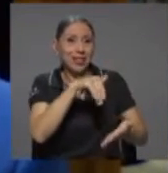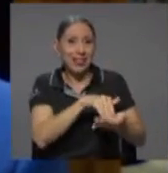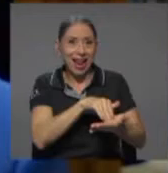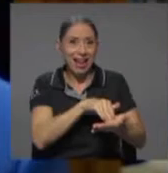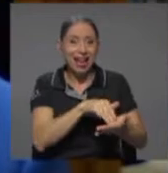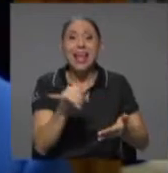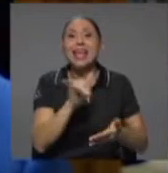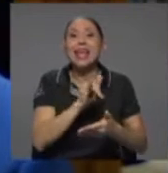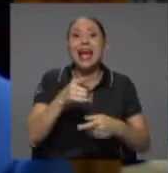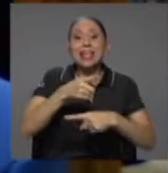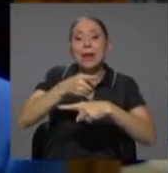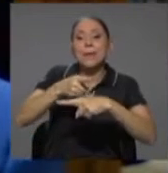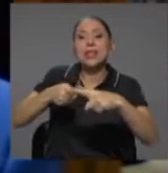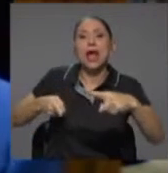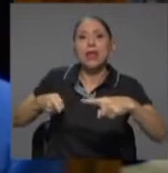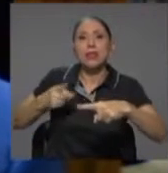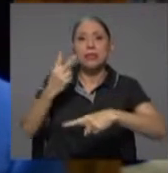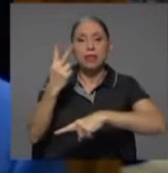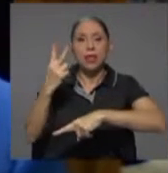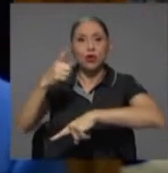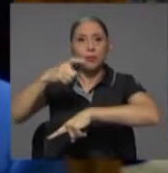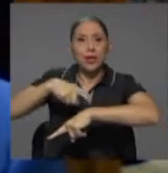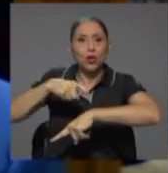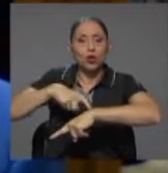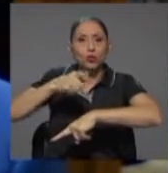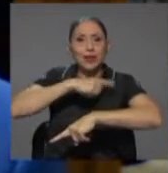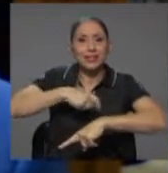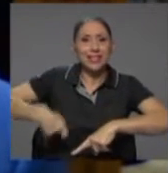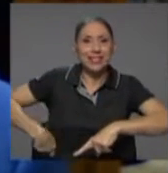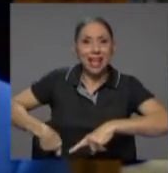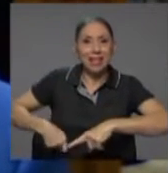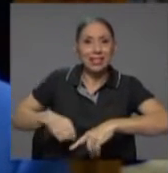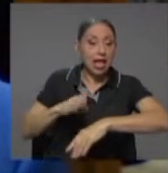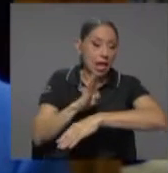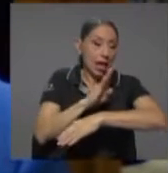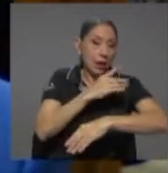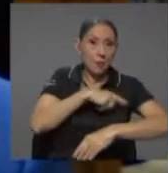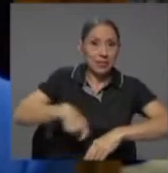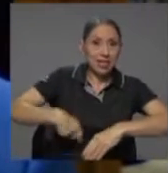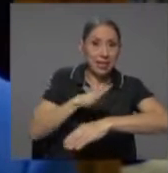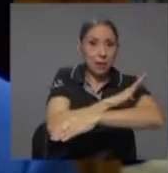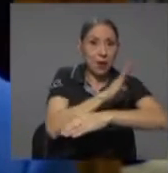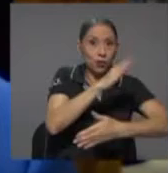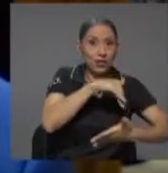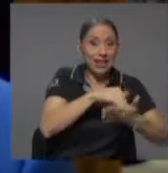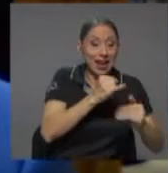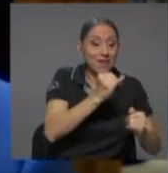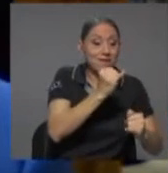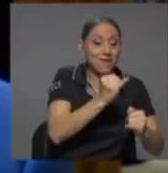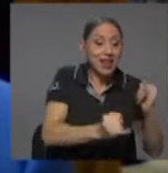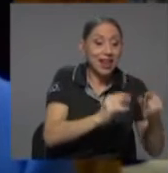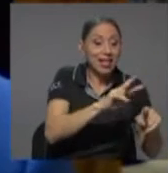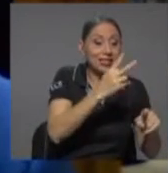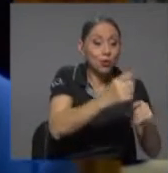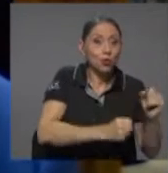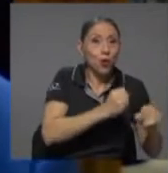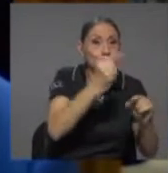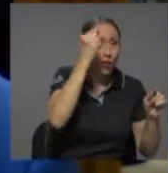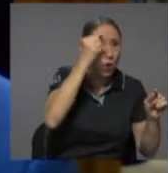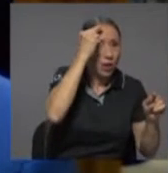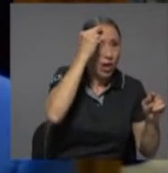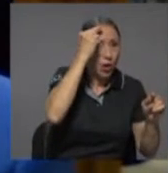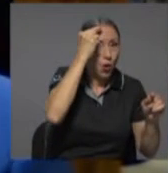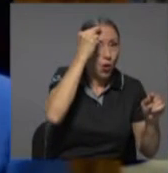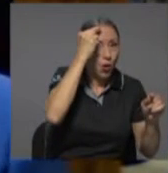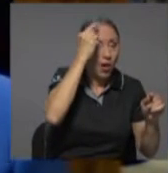periodos presidenciales, es decir, que el presidente del Banco Central fuera electo al final del segundo año del gobierno y fungiera por cuatro años, de manera que estuviera dos años